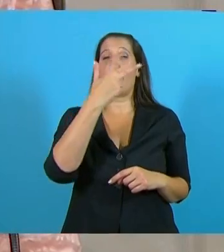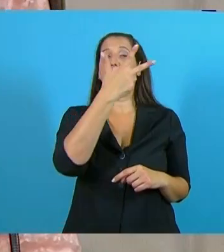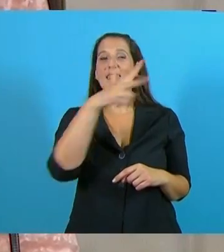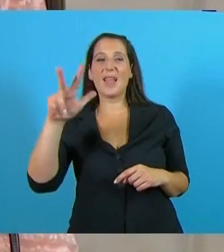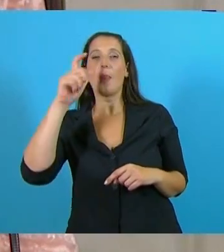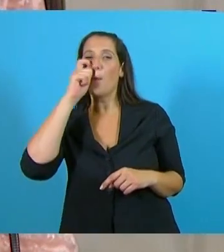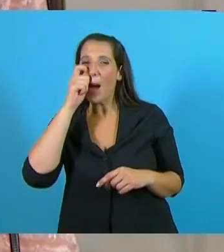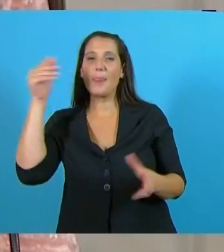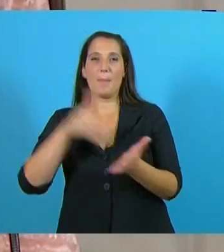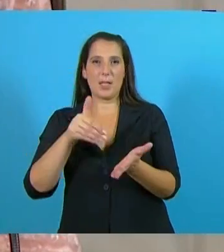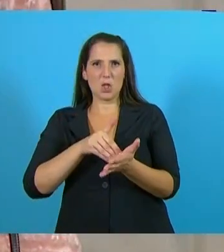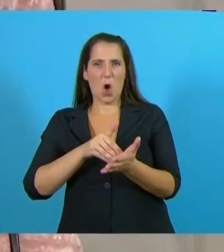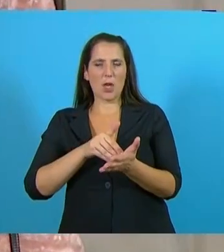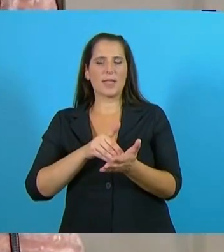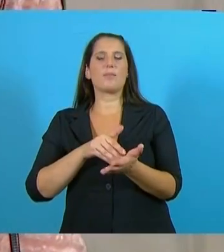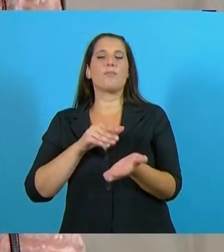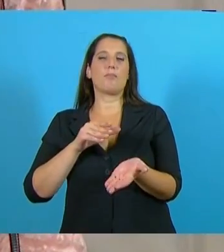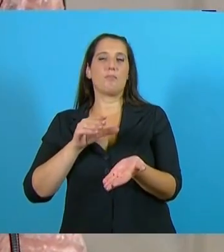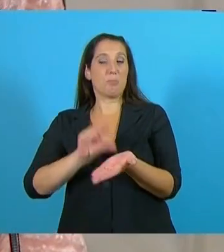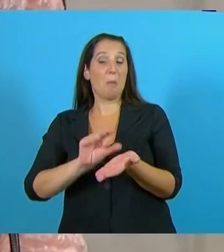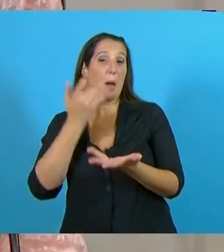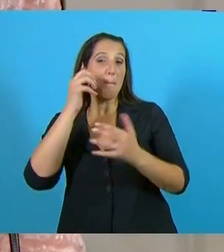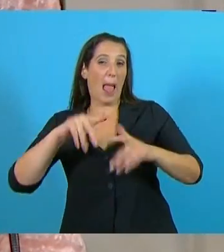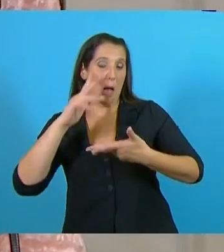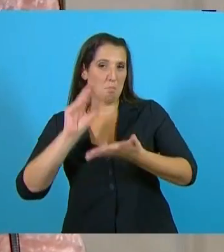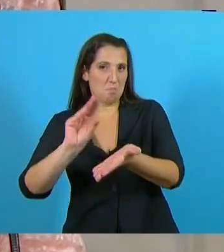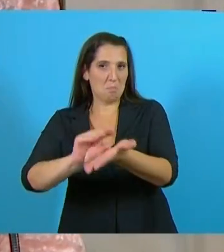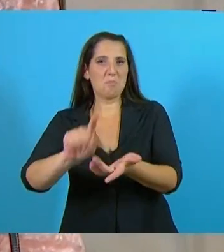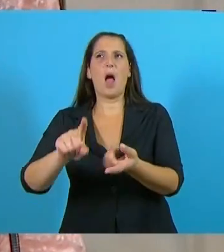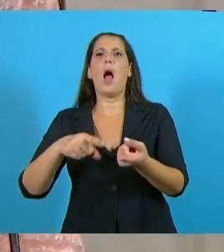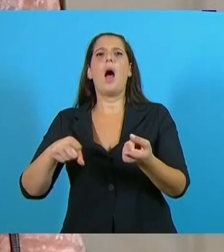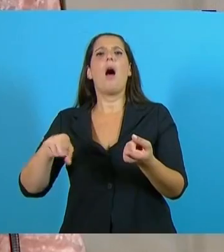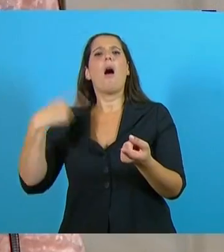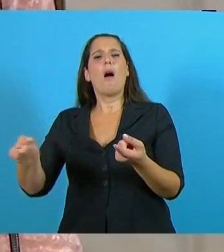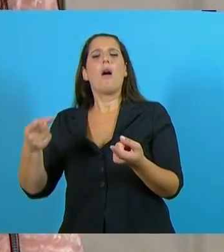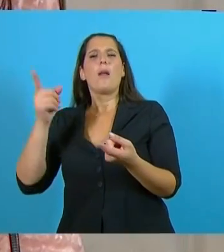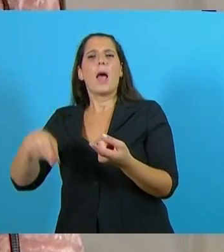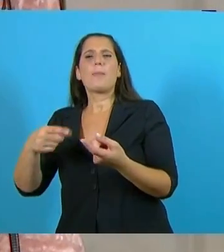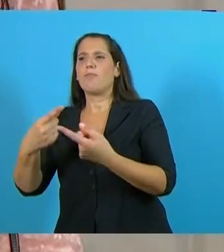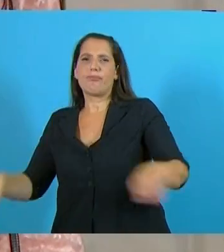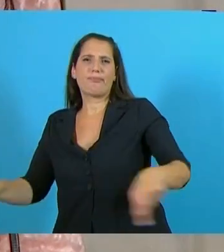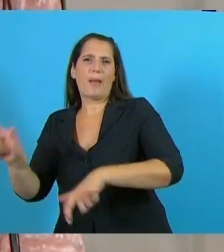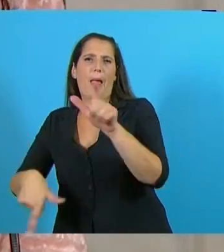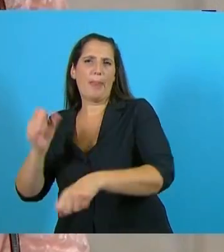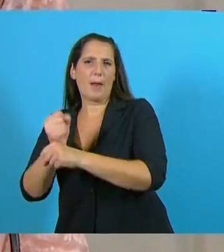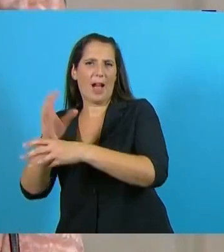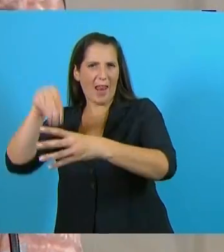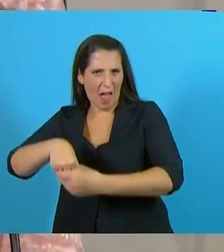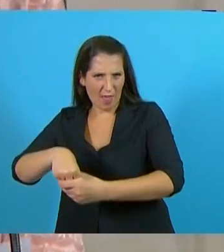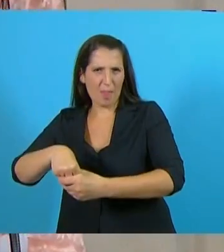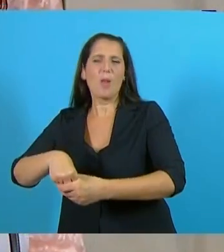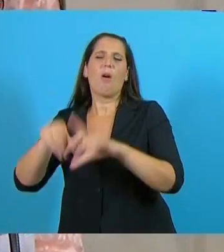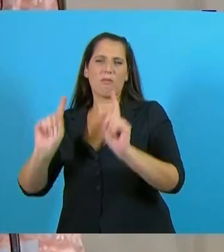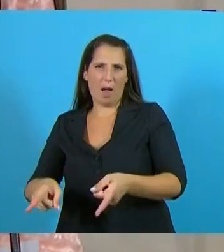94 millones de IVA, tenemos IVA por retribución de los recursos humanos de los operadores por 75 millones y